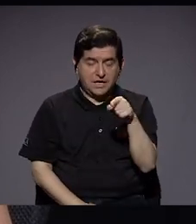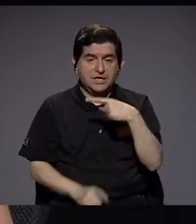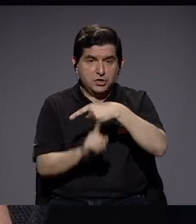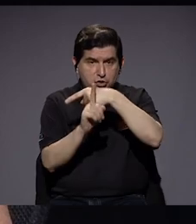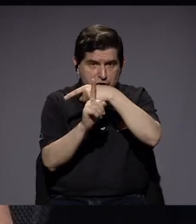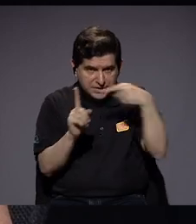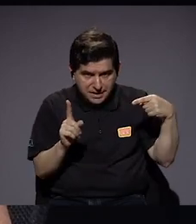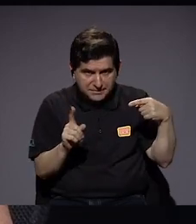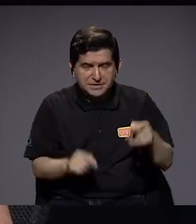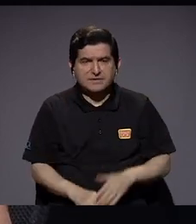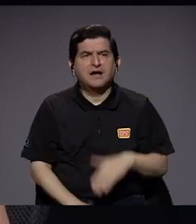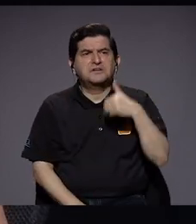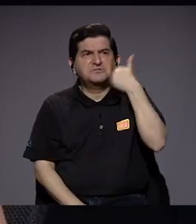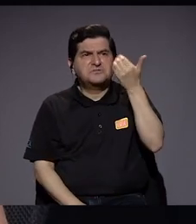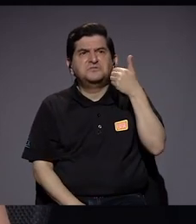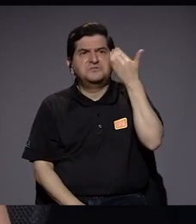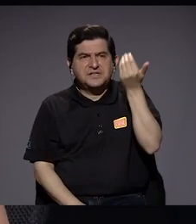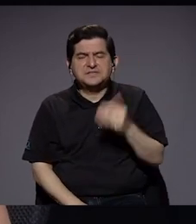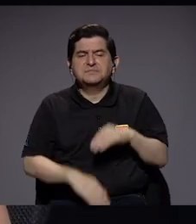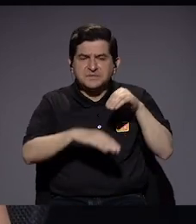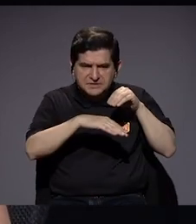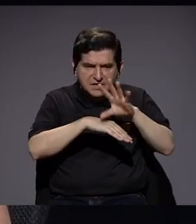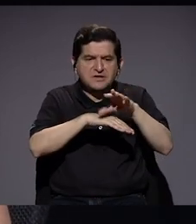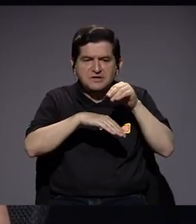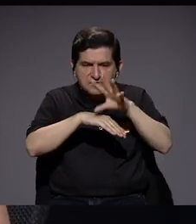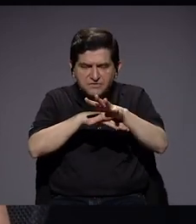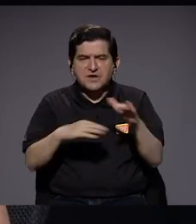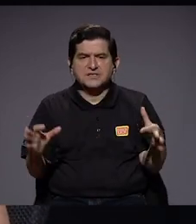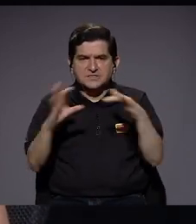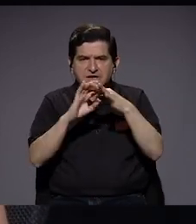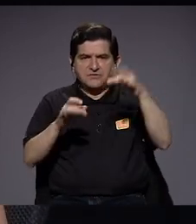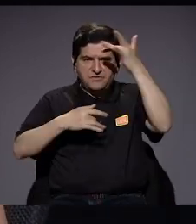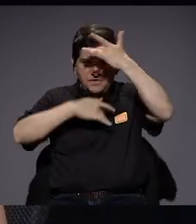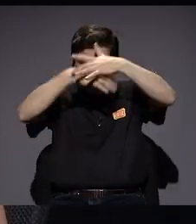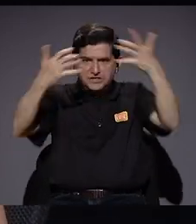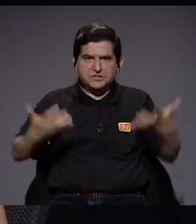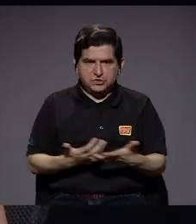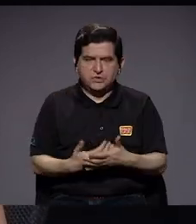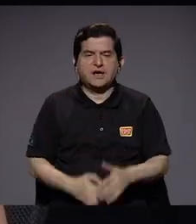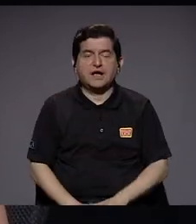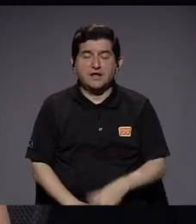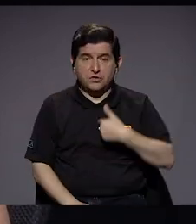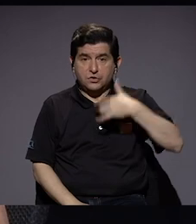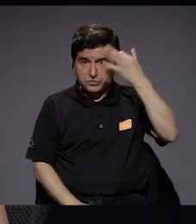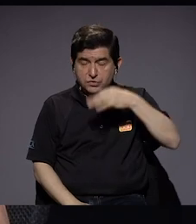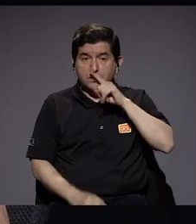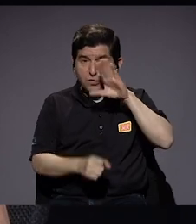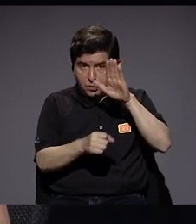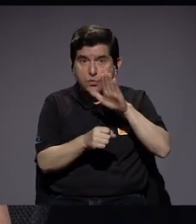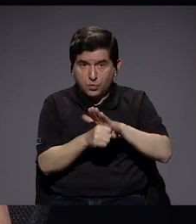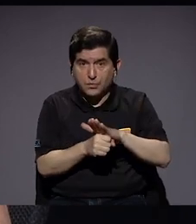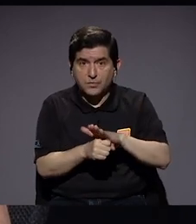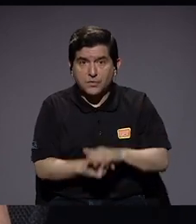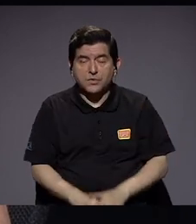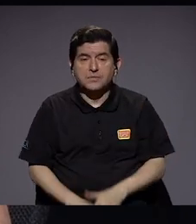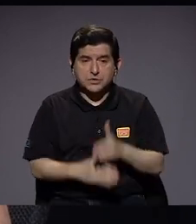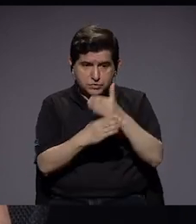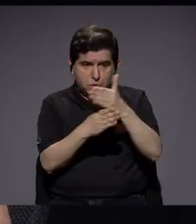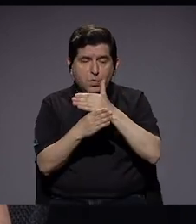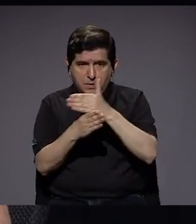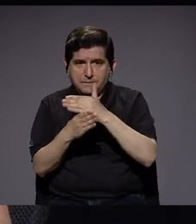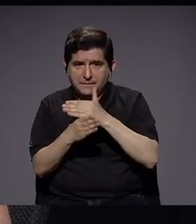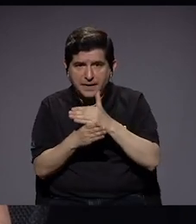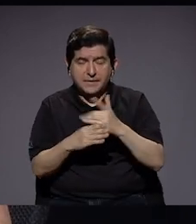fácilmente tienen una incidencia relacionada con la pandemia. Entonces, creo que ha sido comprometida, de realidad compartida,